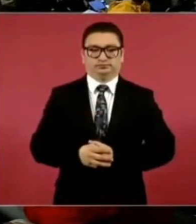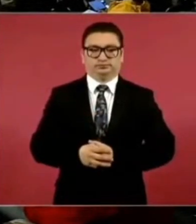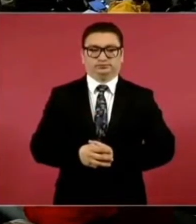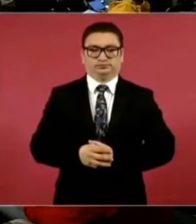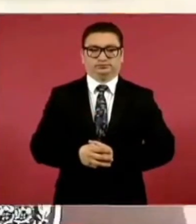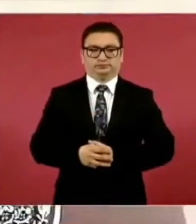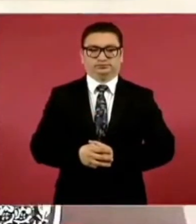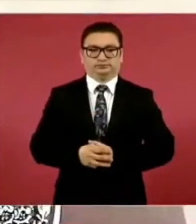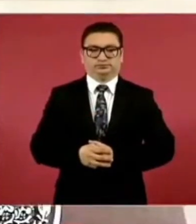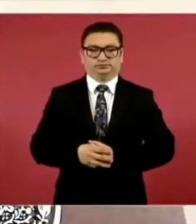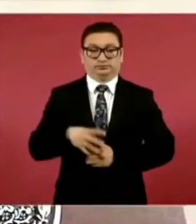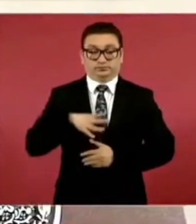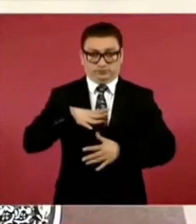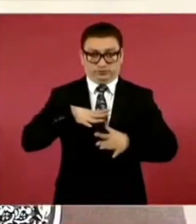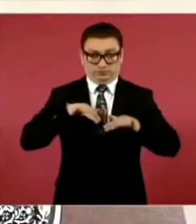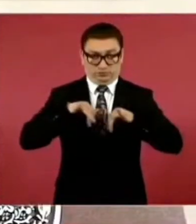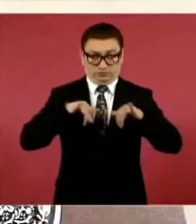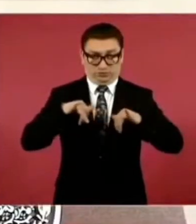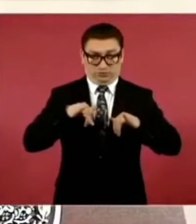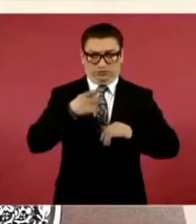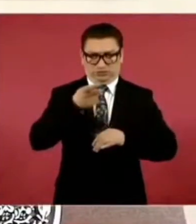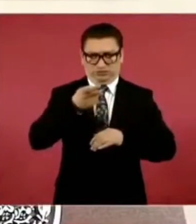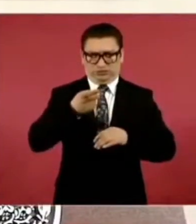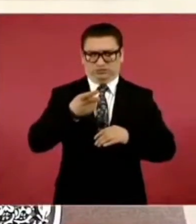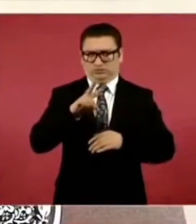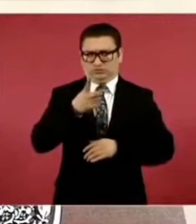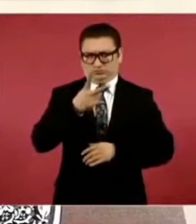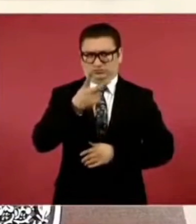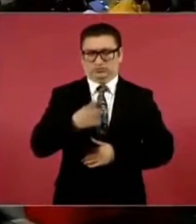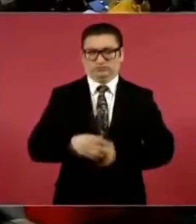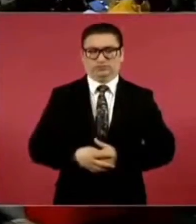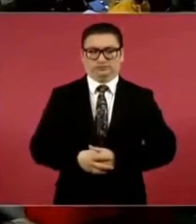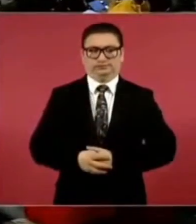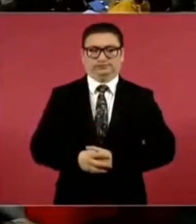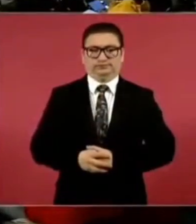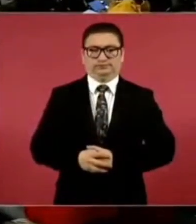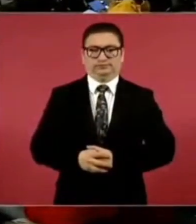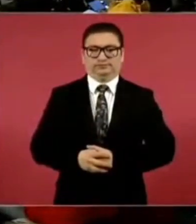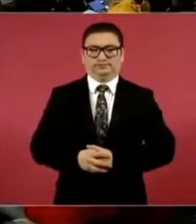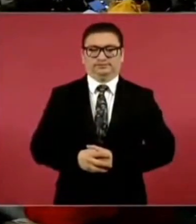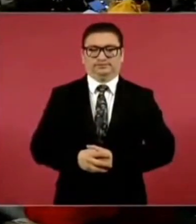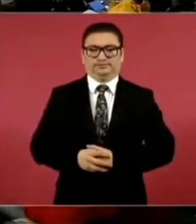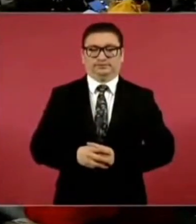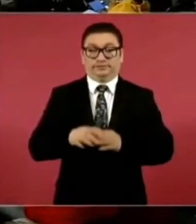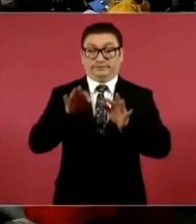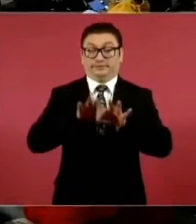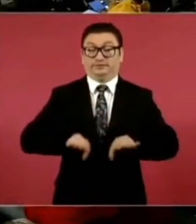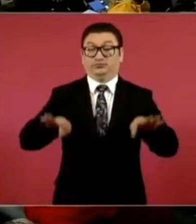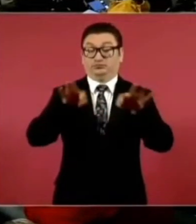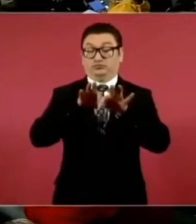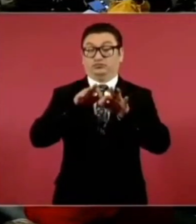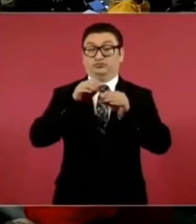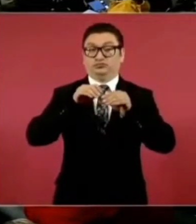tienen el mapa, sí, las dos. Es muy importante esta información